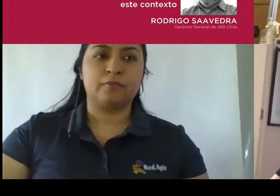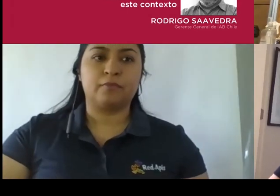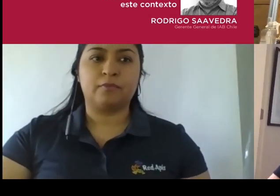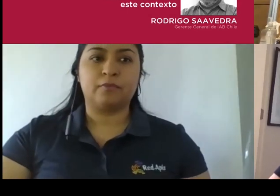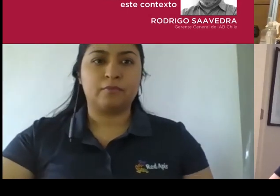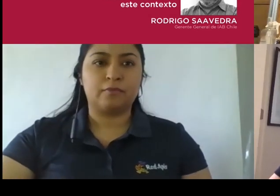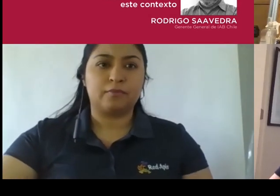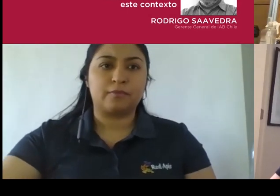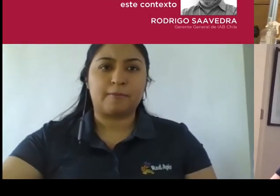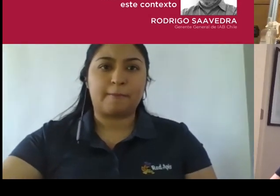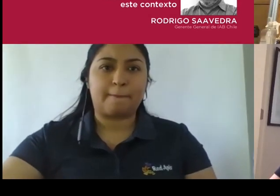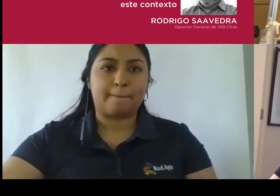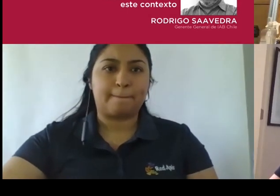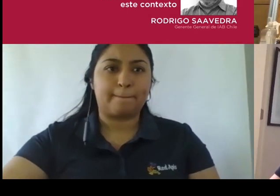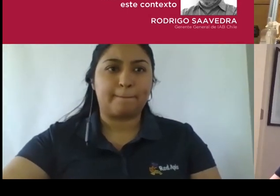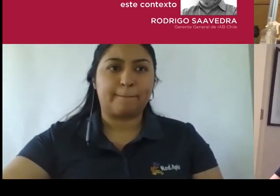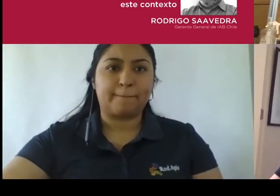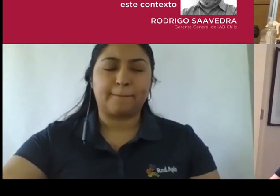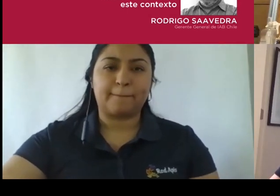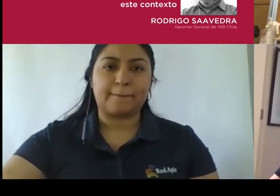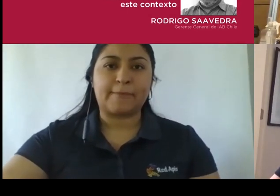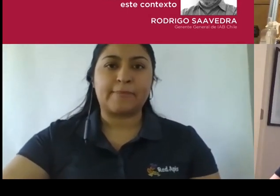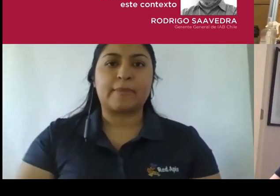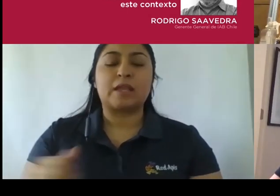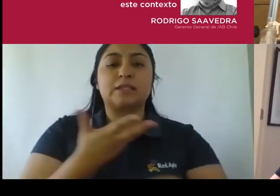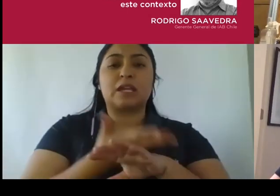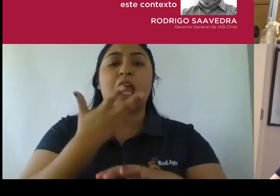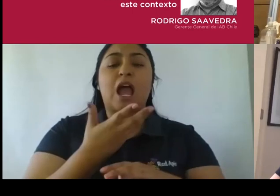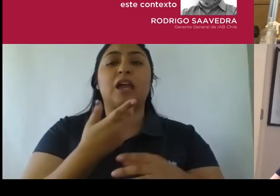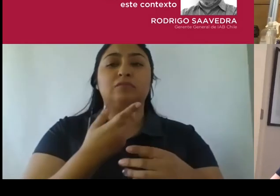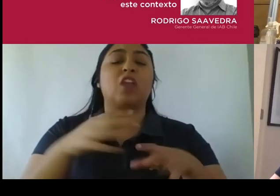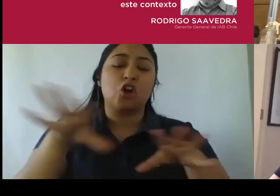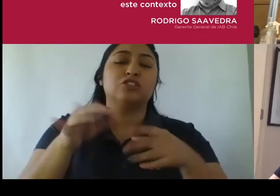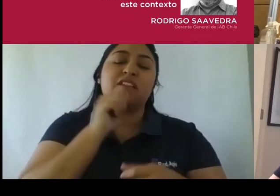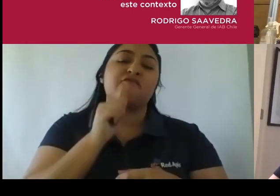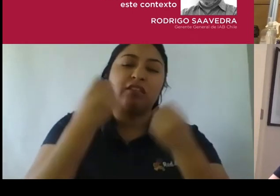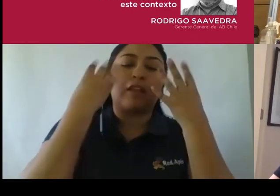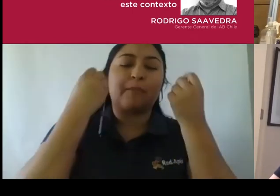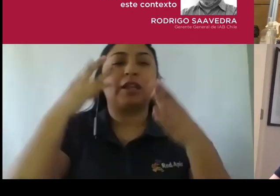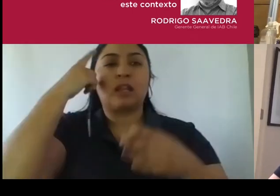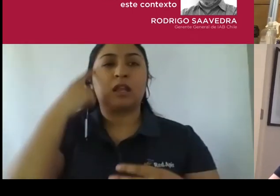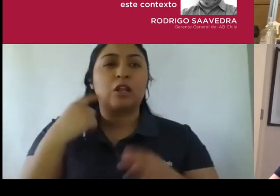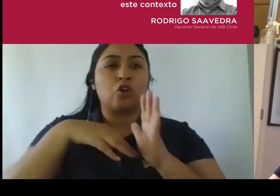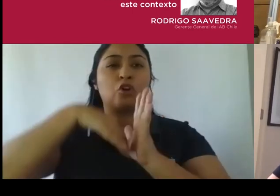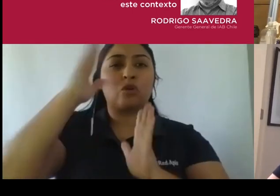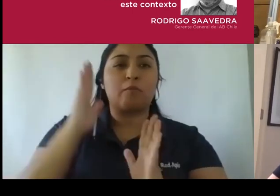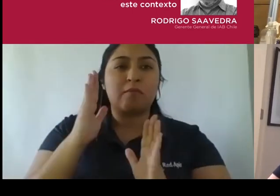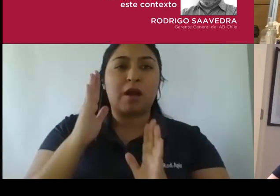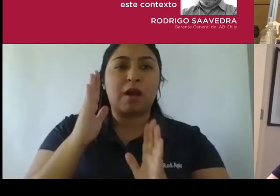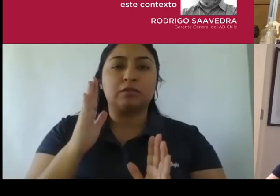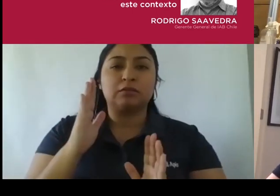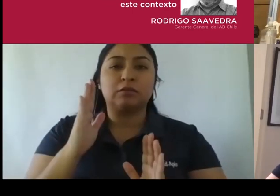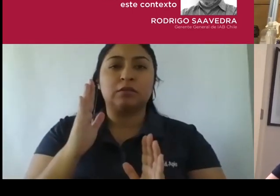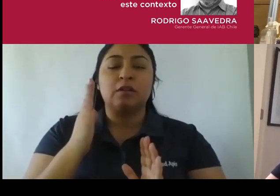todavía tenemos mucho espacio para seguir aprendiendo. Creo que lo más lindo que tiene finalmente la profesión que